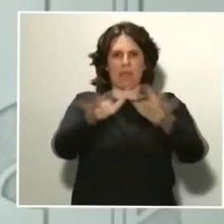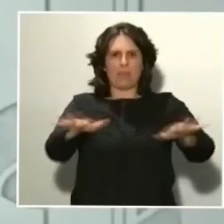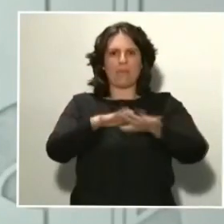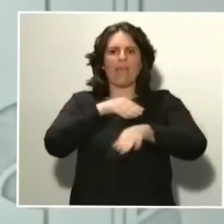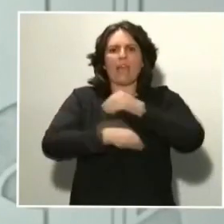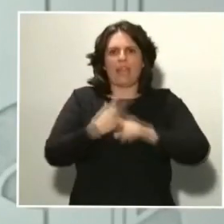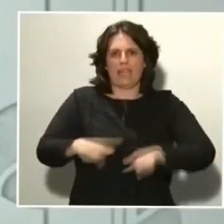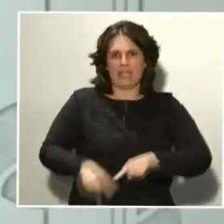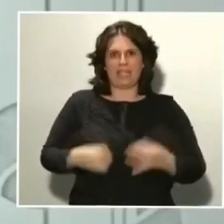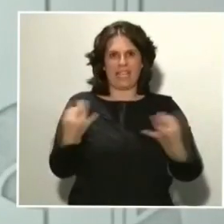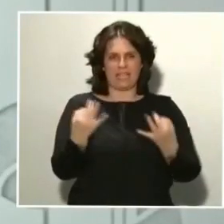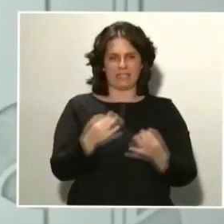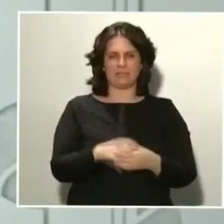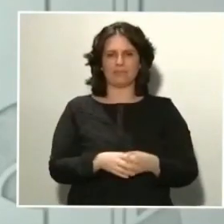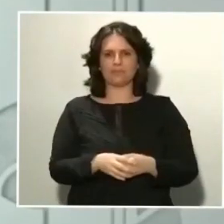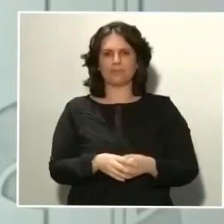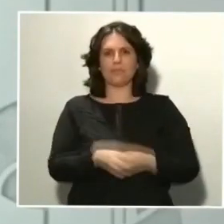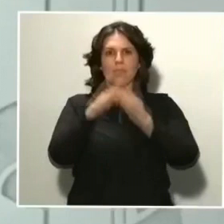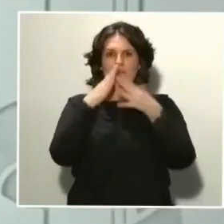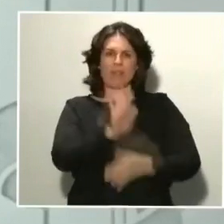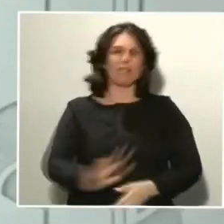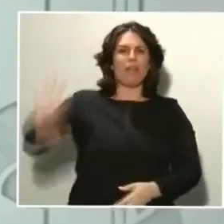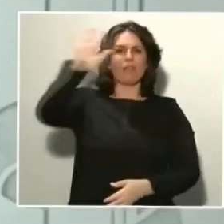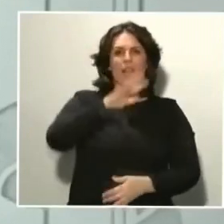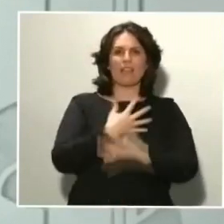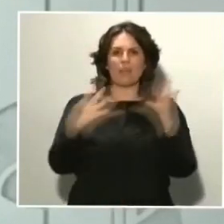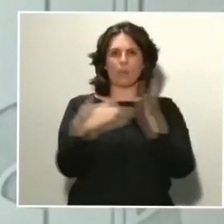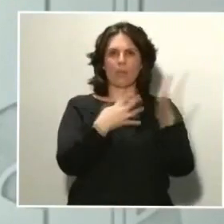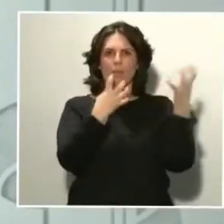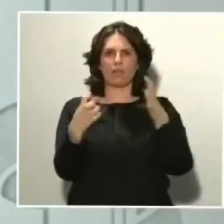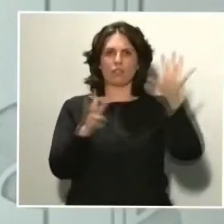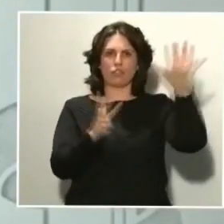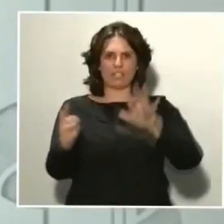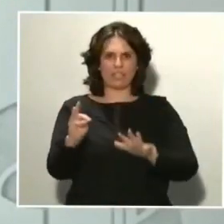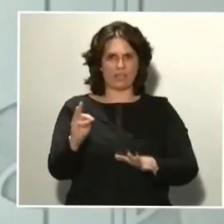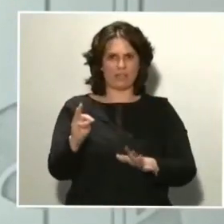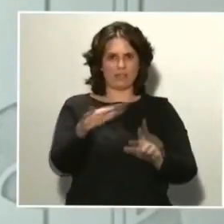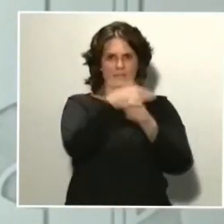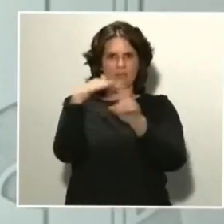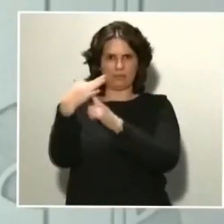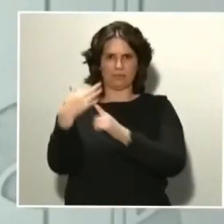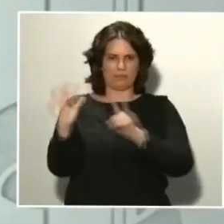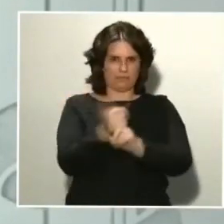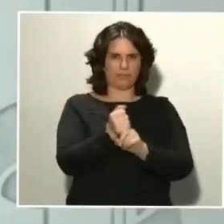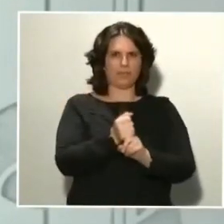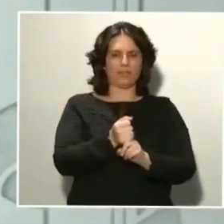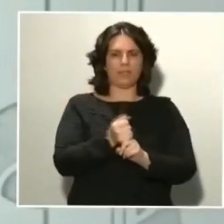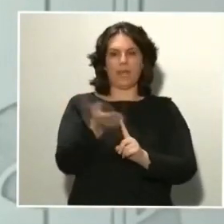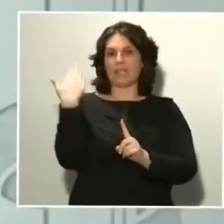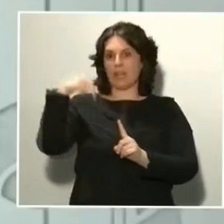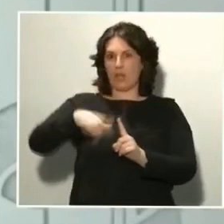Ahora mismo, nivel nacional, tenemos 19.980 casos, con un incremento respecto a ayer de 2